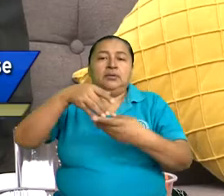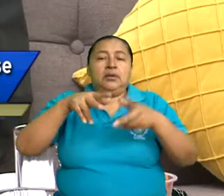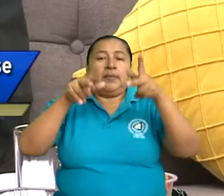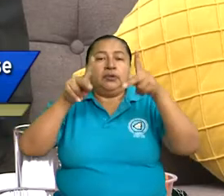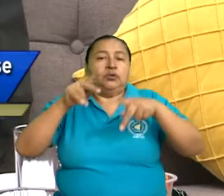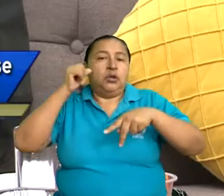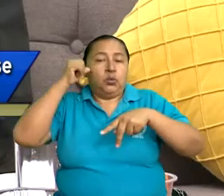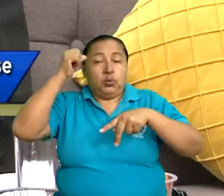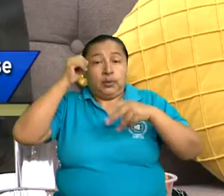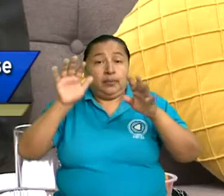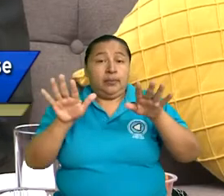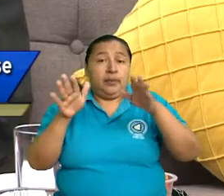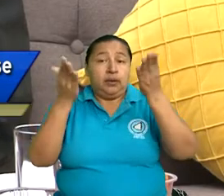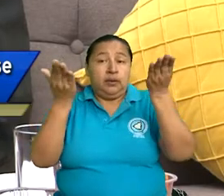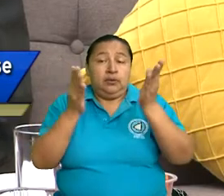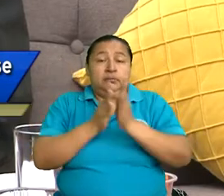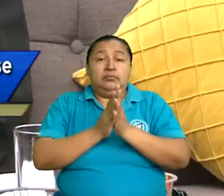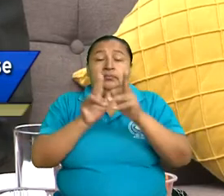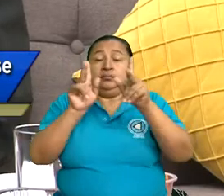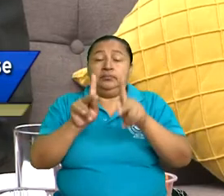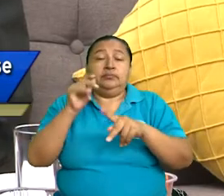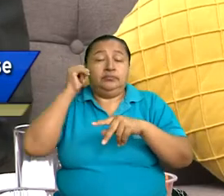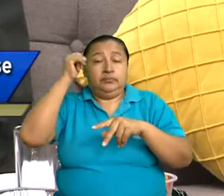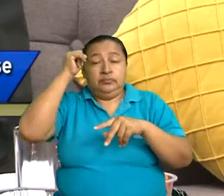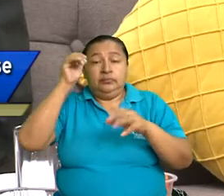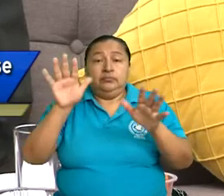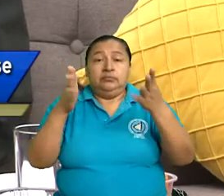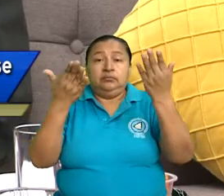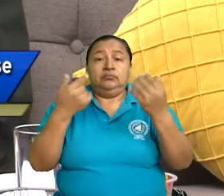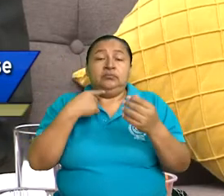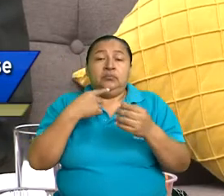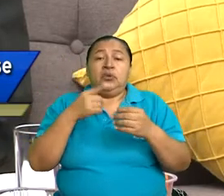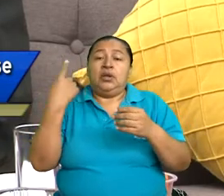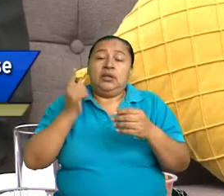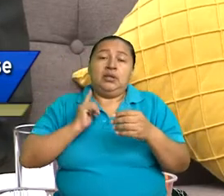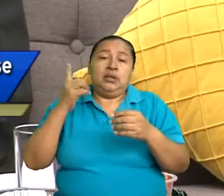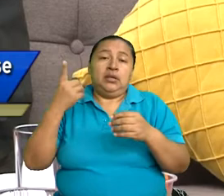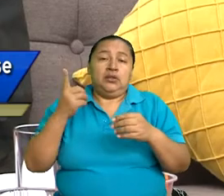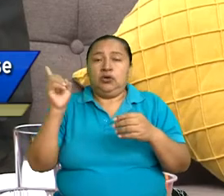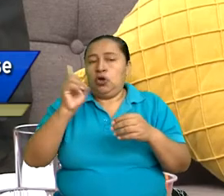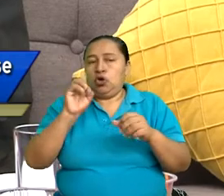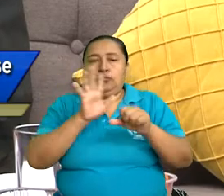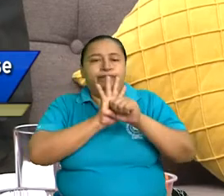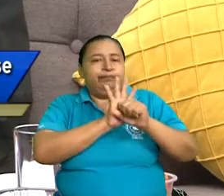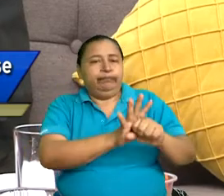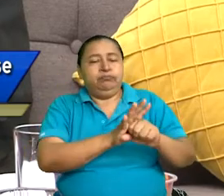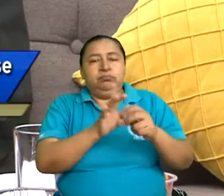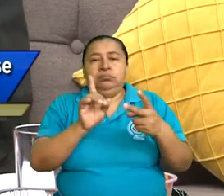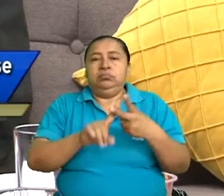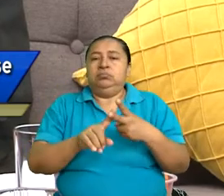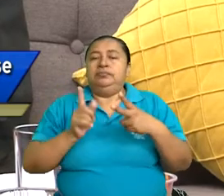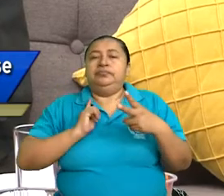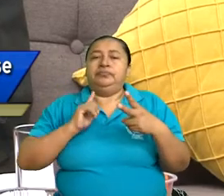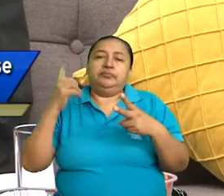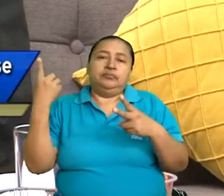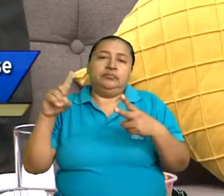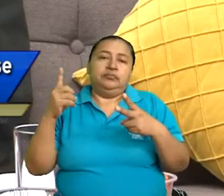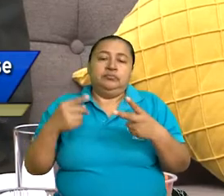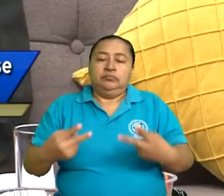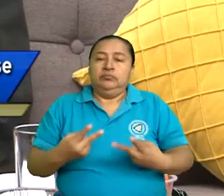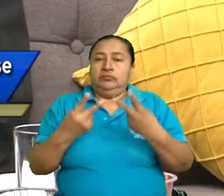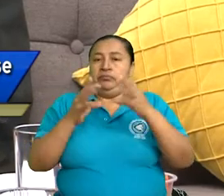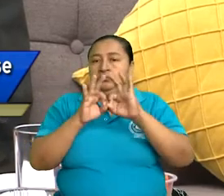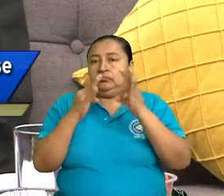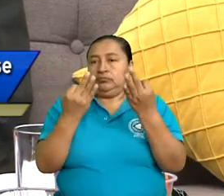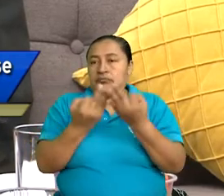adultas mayores, las personas adultas mayores tienen derecho a no ser discriminadas, tienen derecho a vivir en